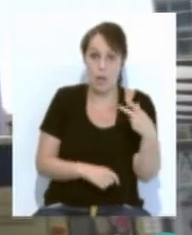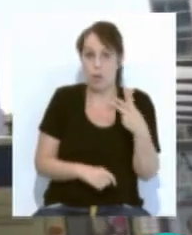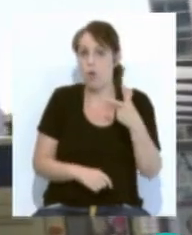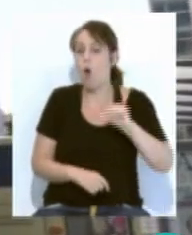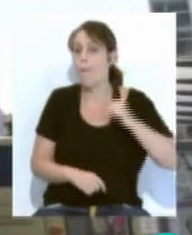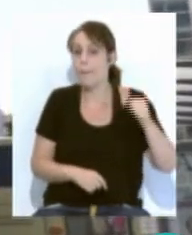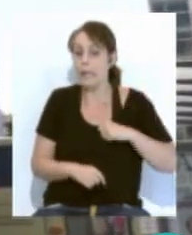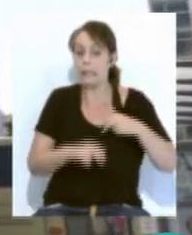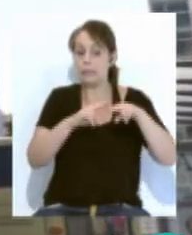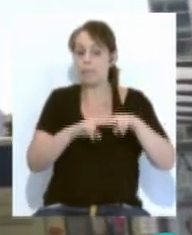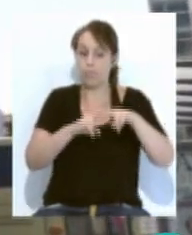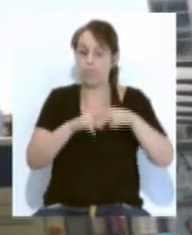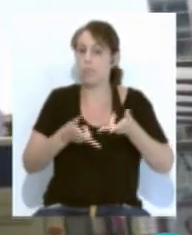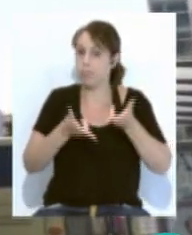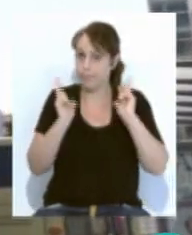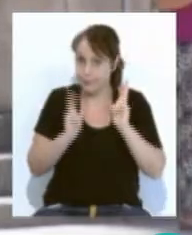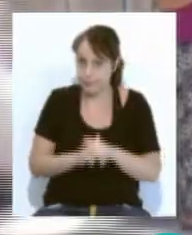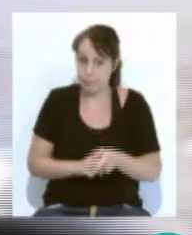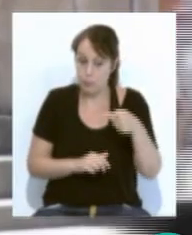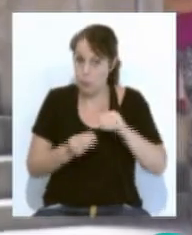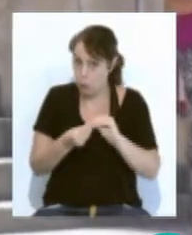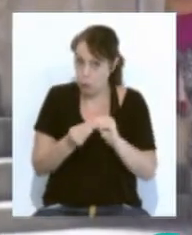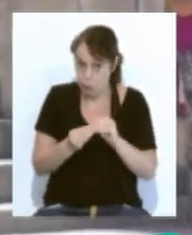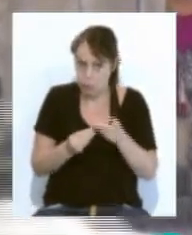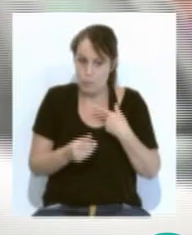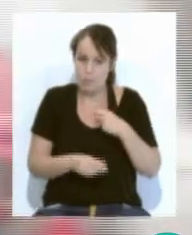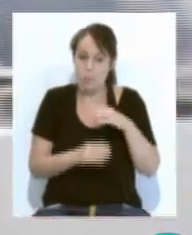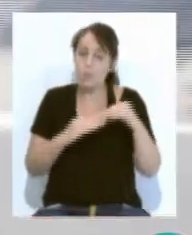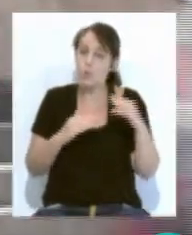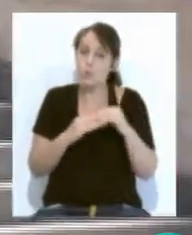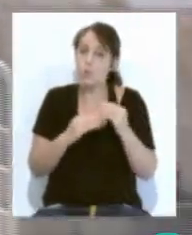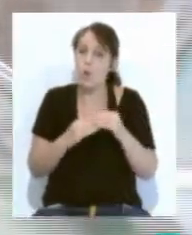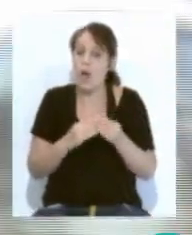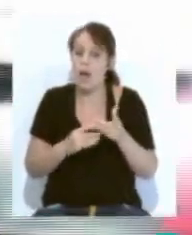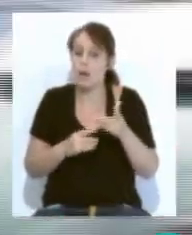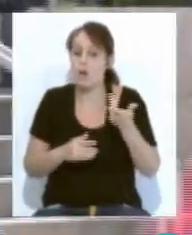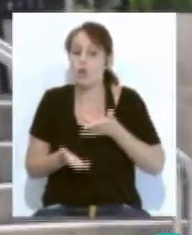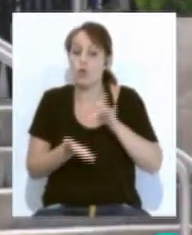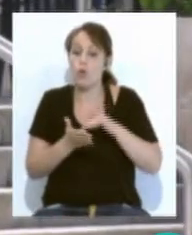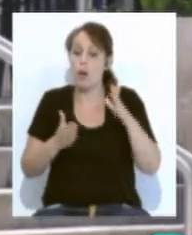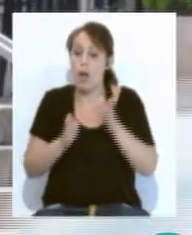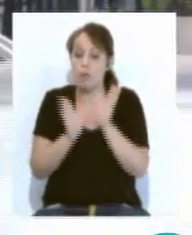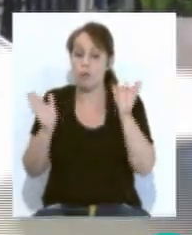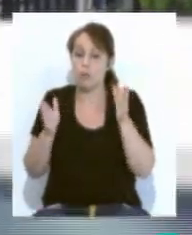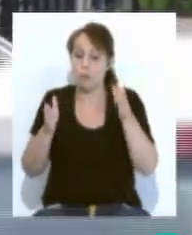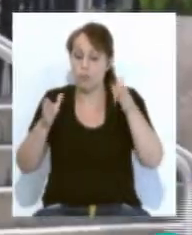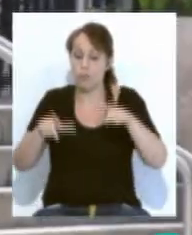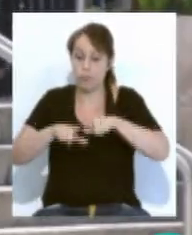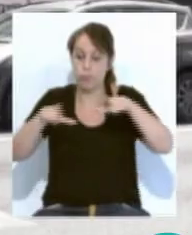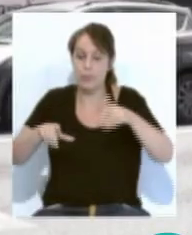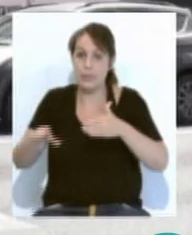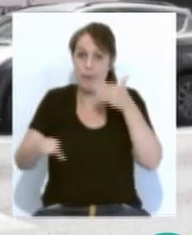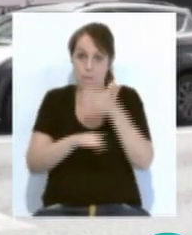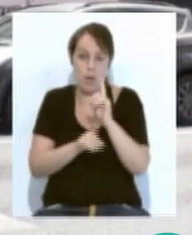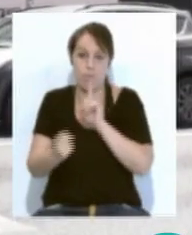hospital Puerta del Mar. De esta forma, se asegura que los pacientes los tengan cuando acudan a la consulta del especialista en este centro.